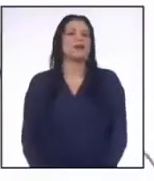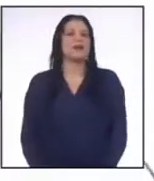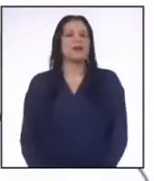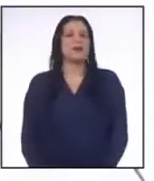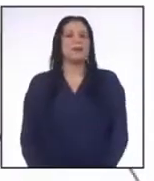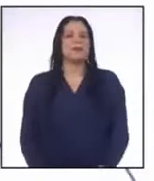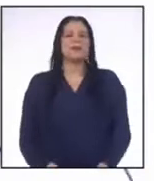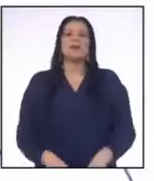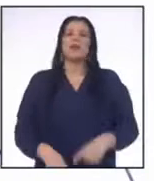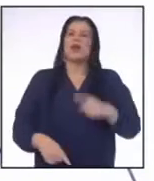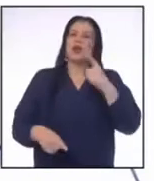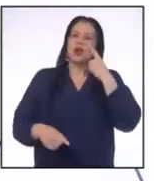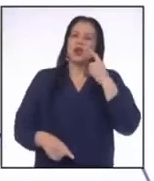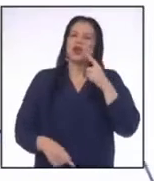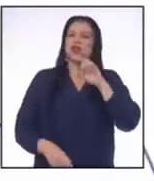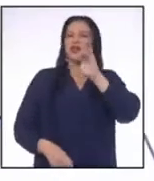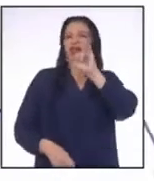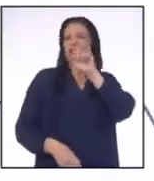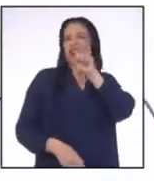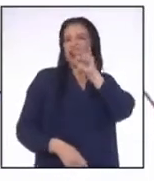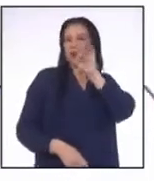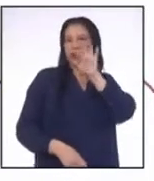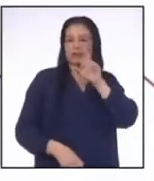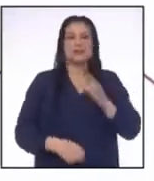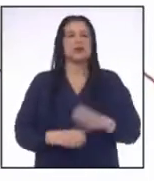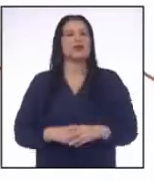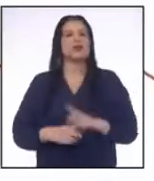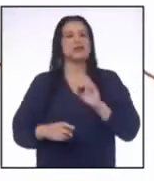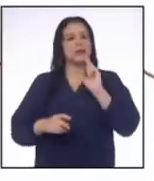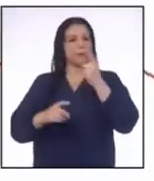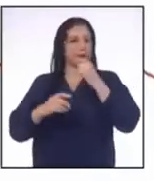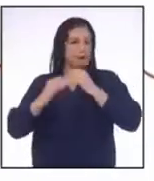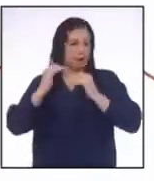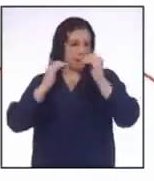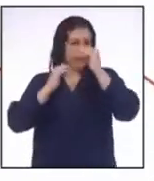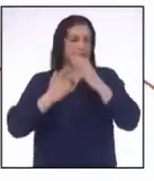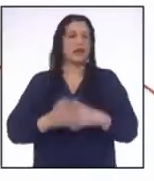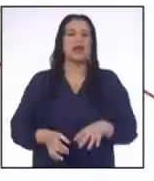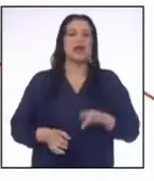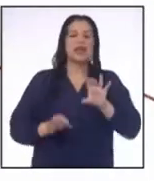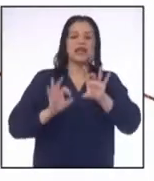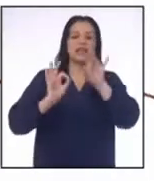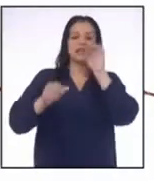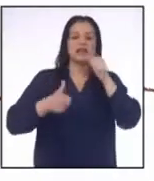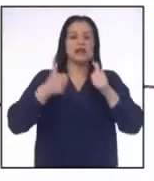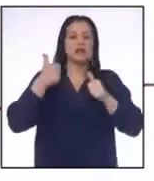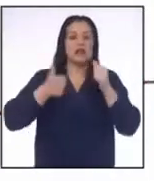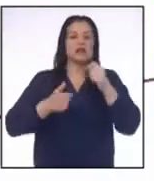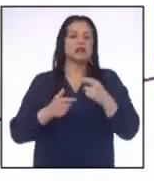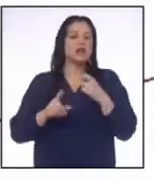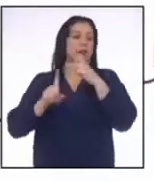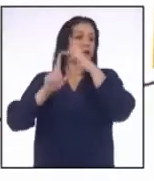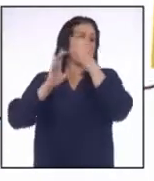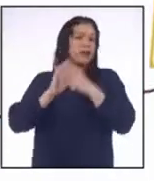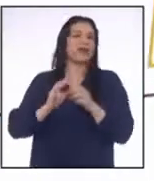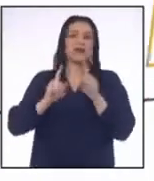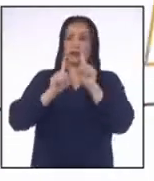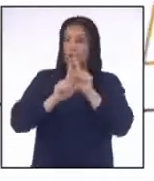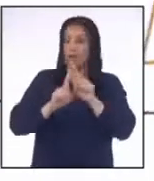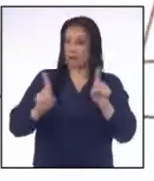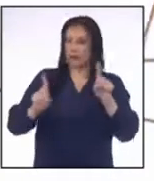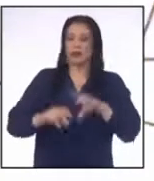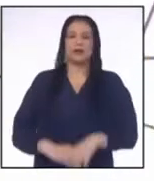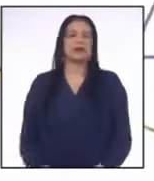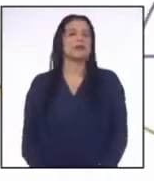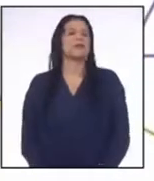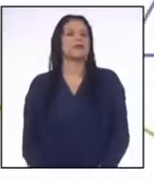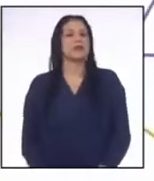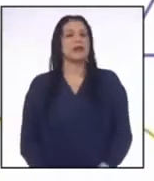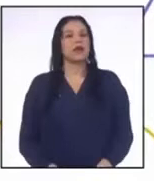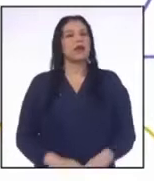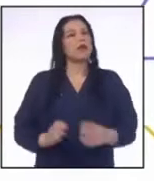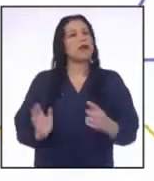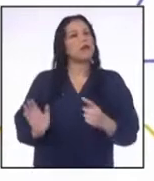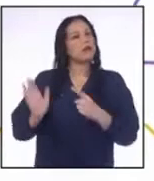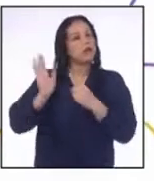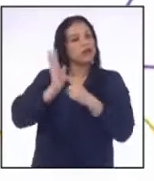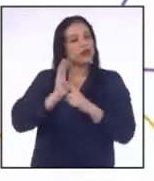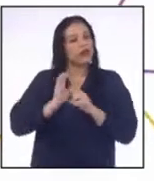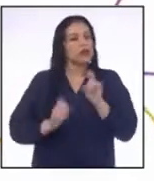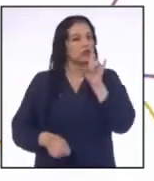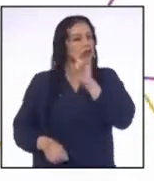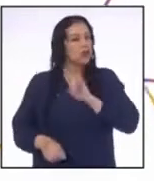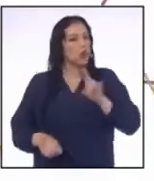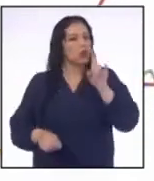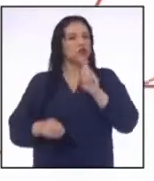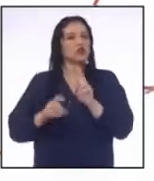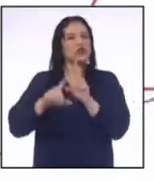Reconocer inequaciones de primer grado Identificar las propiedades de las desigualdades Expresar haciendo